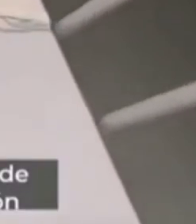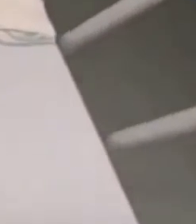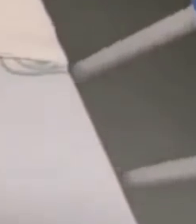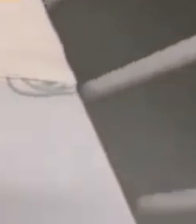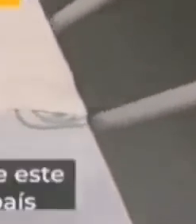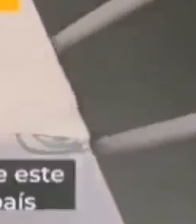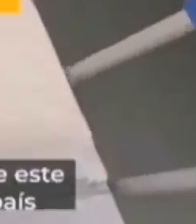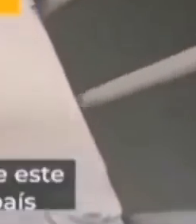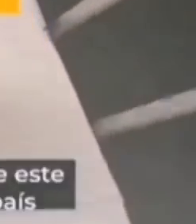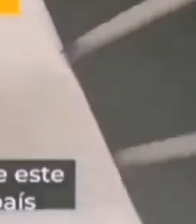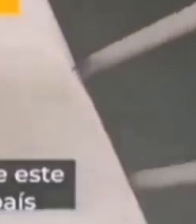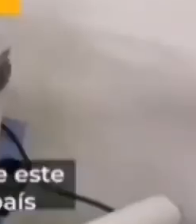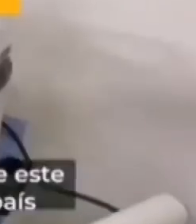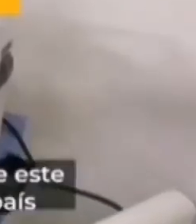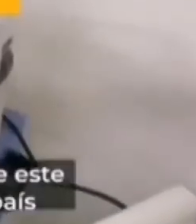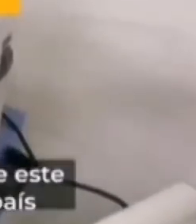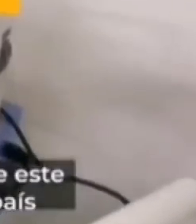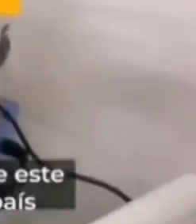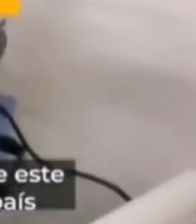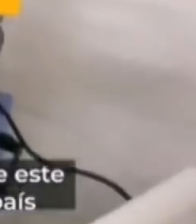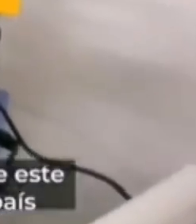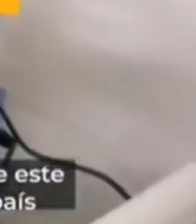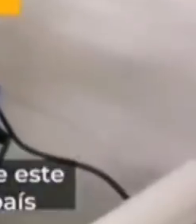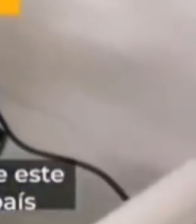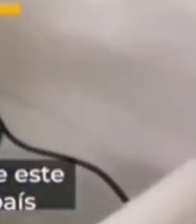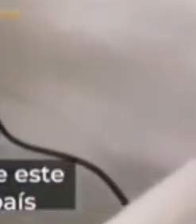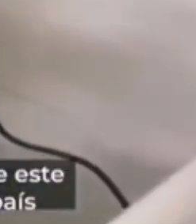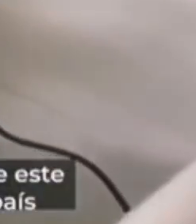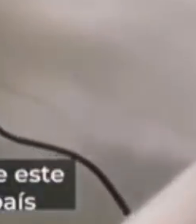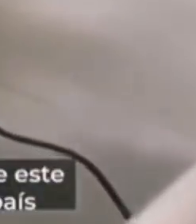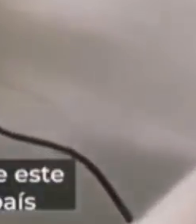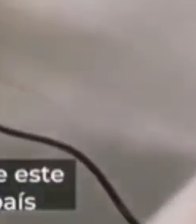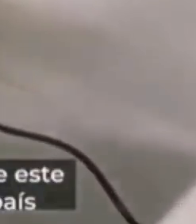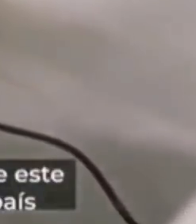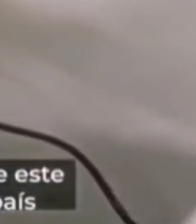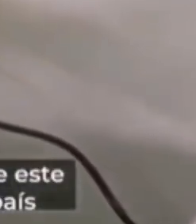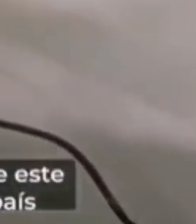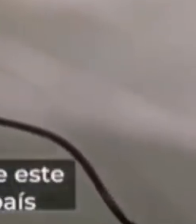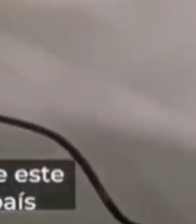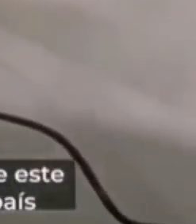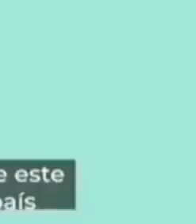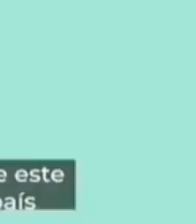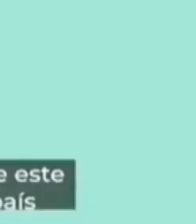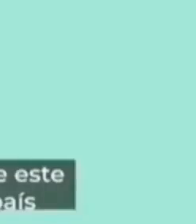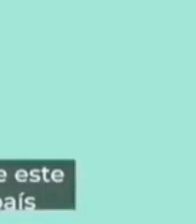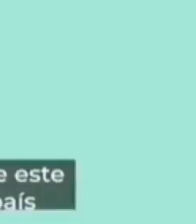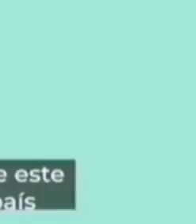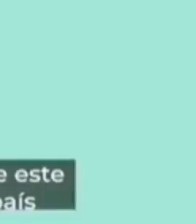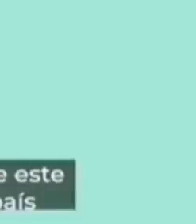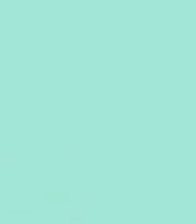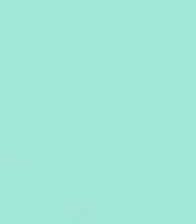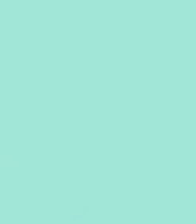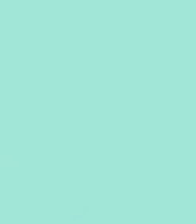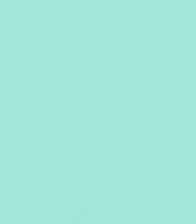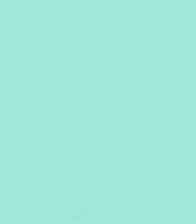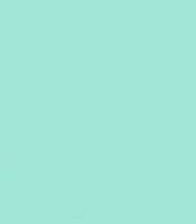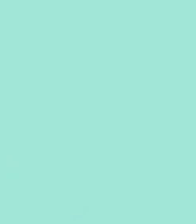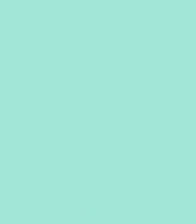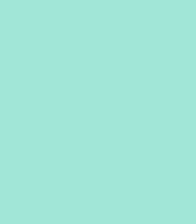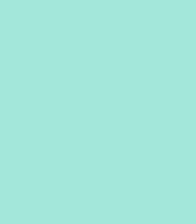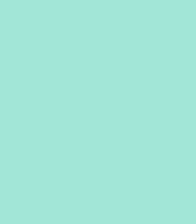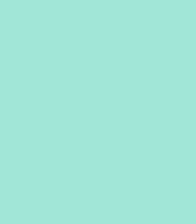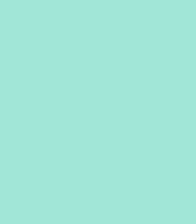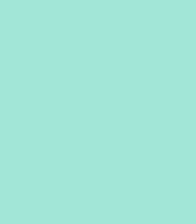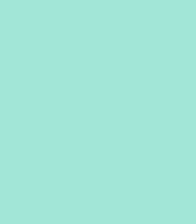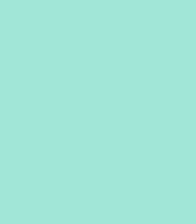hospitalización y cuentan con un área de servicios. Actualmente, este modelo ya está operando en nueve entidades del país y